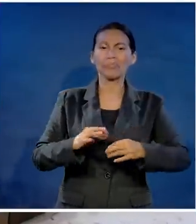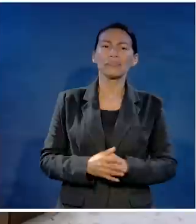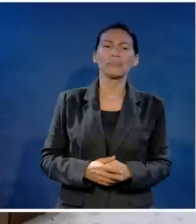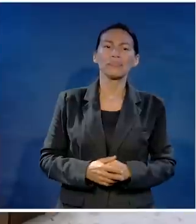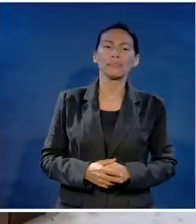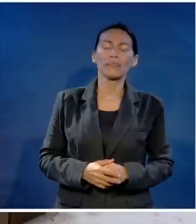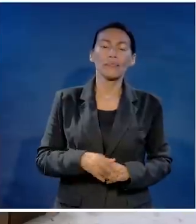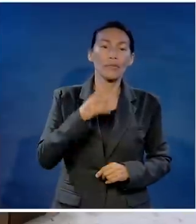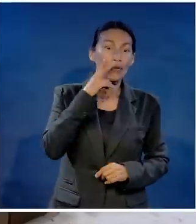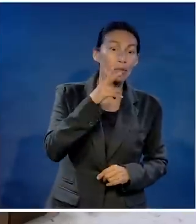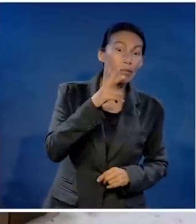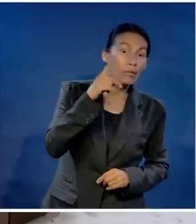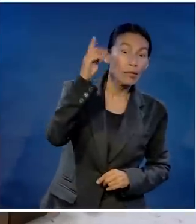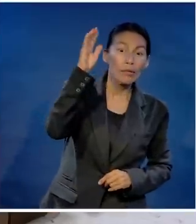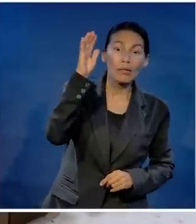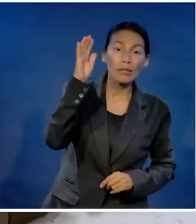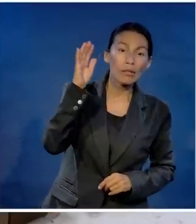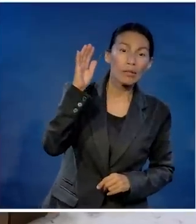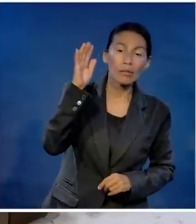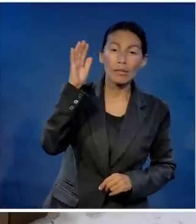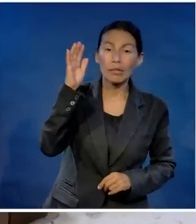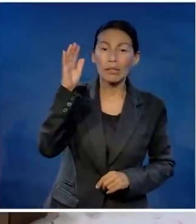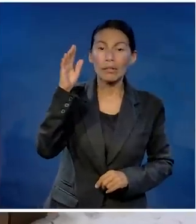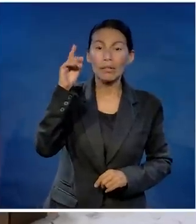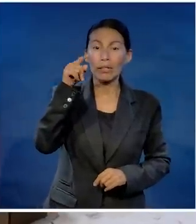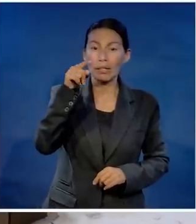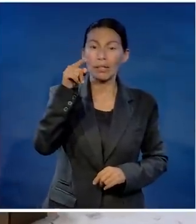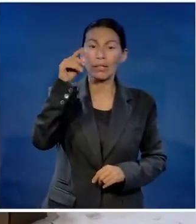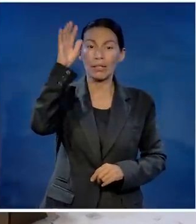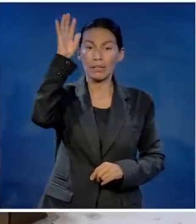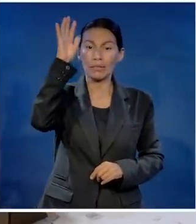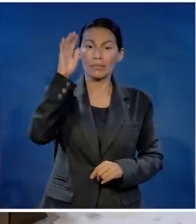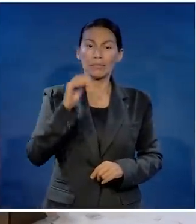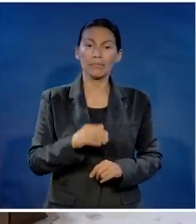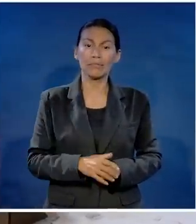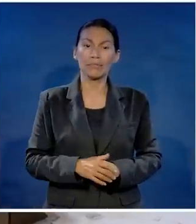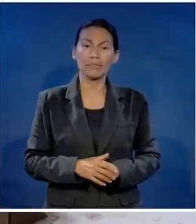hay una mano no la vi ¿puedo verte?